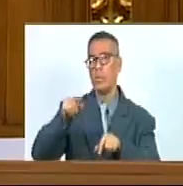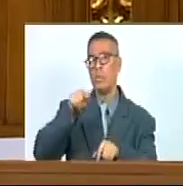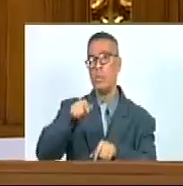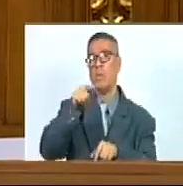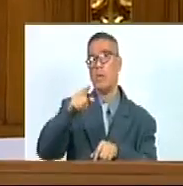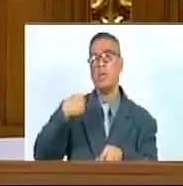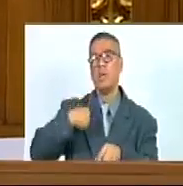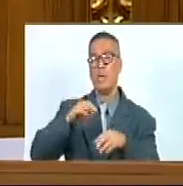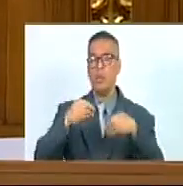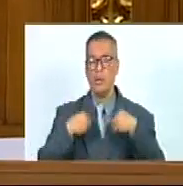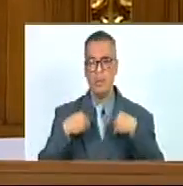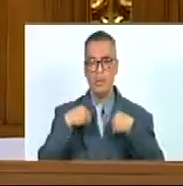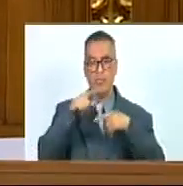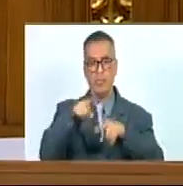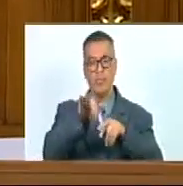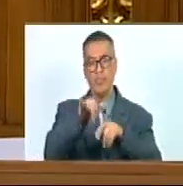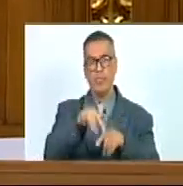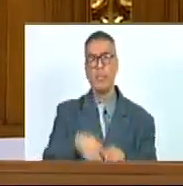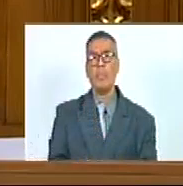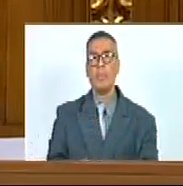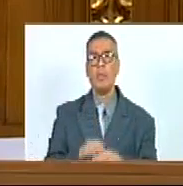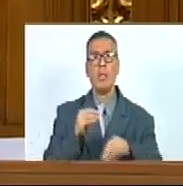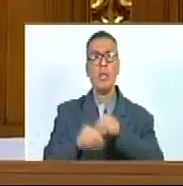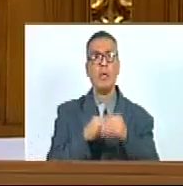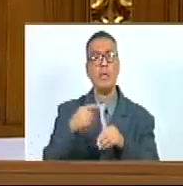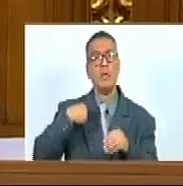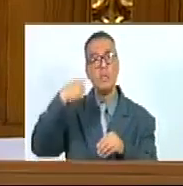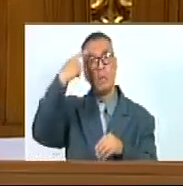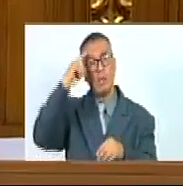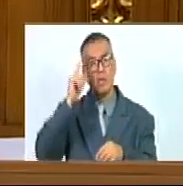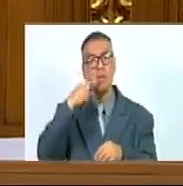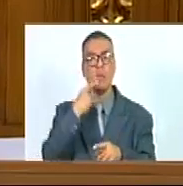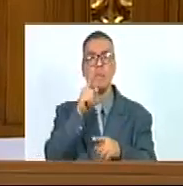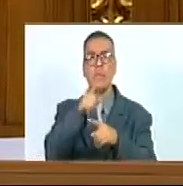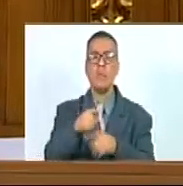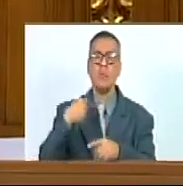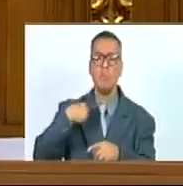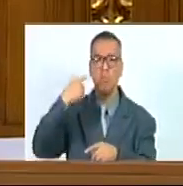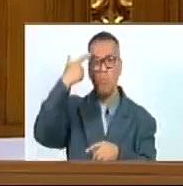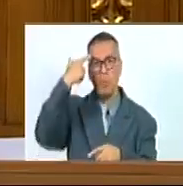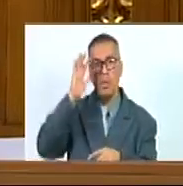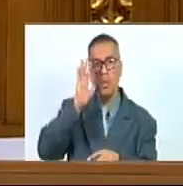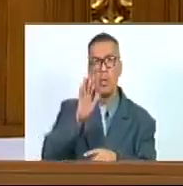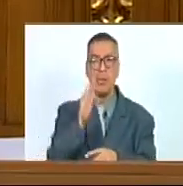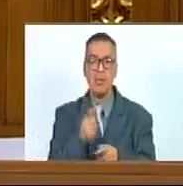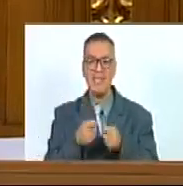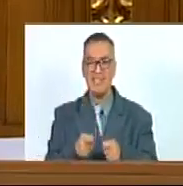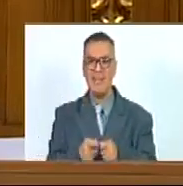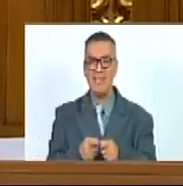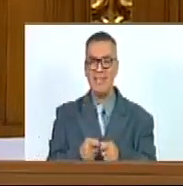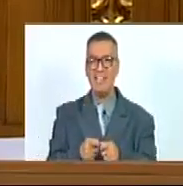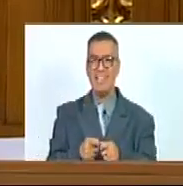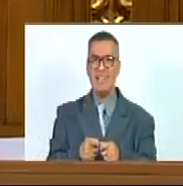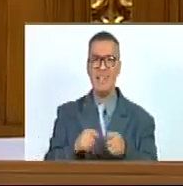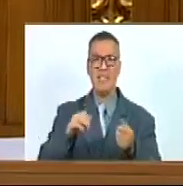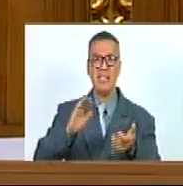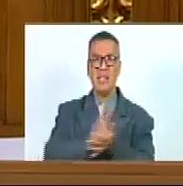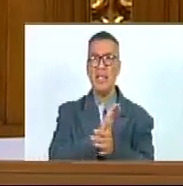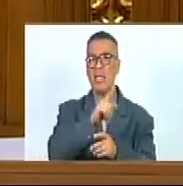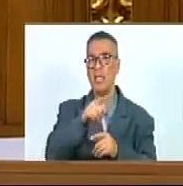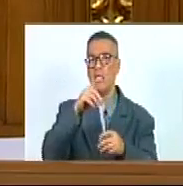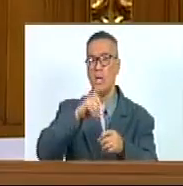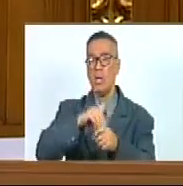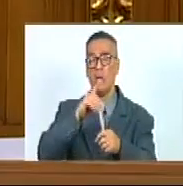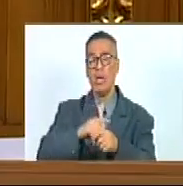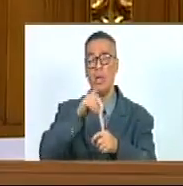Viven Pero seguramente Habrán quienes Salgan a pretender O a intentar Reputar Estos datos